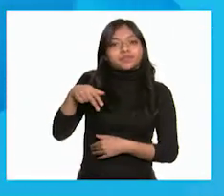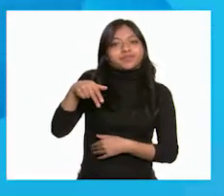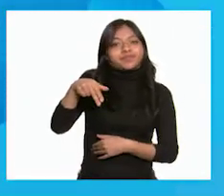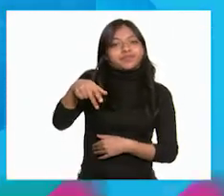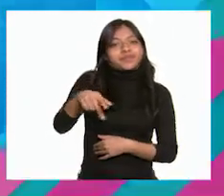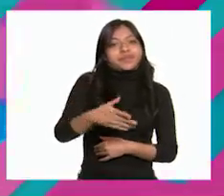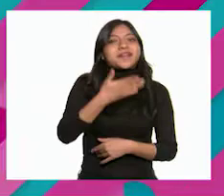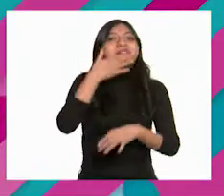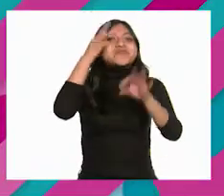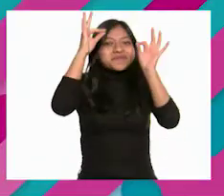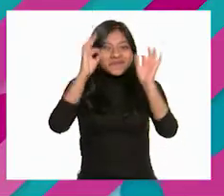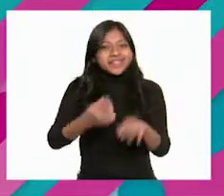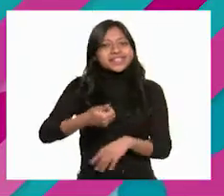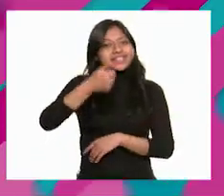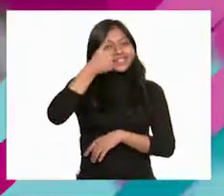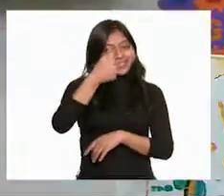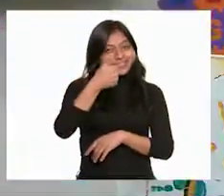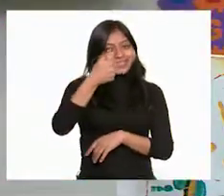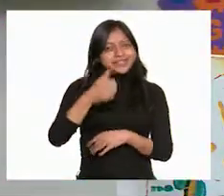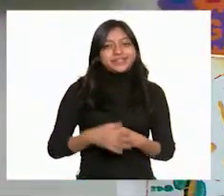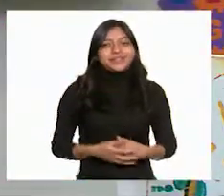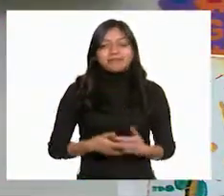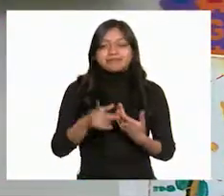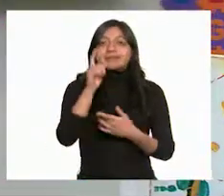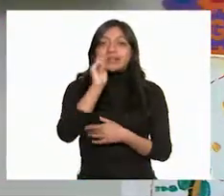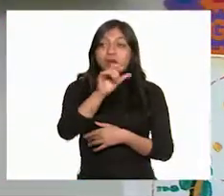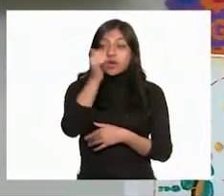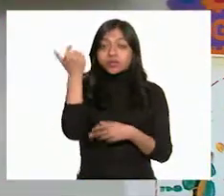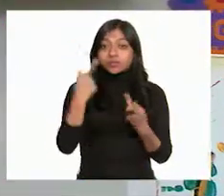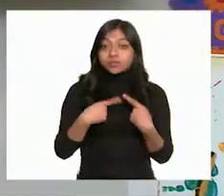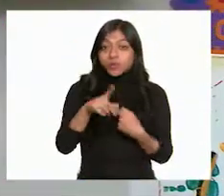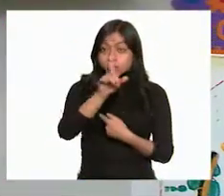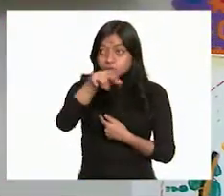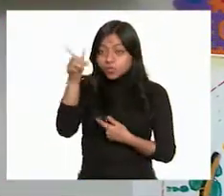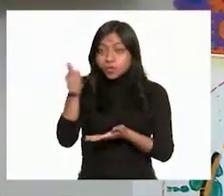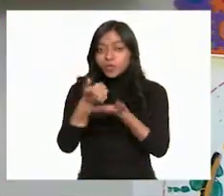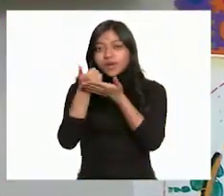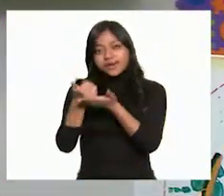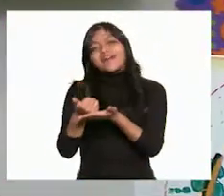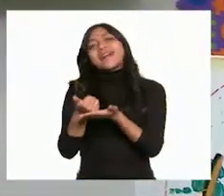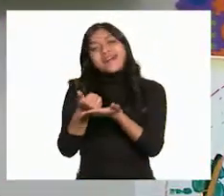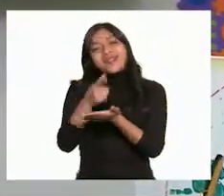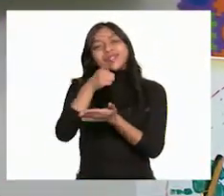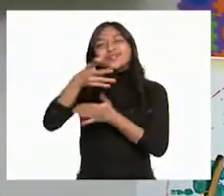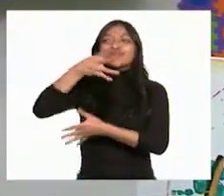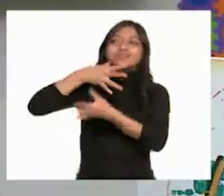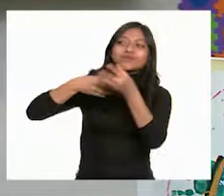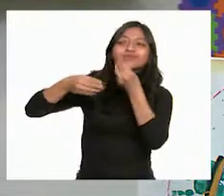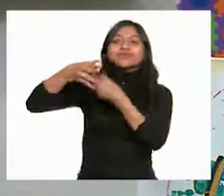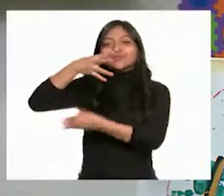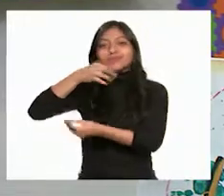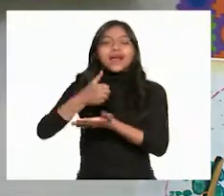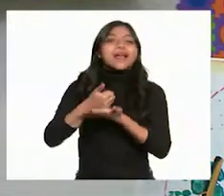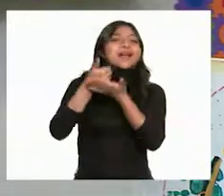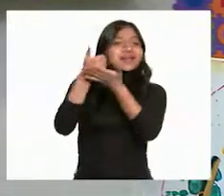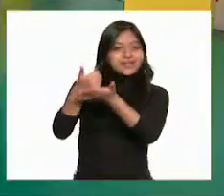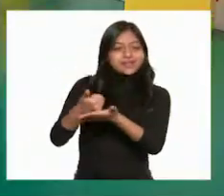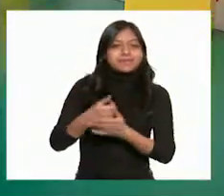¡Excelente! Pulgar hacia arriba, maestra. Ayudar a otras personas ayuda a favorecer la convivencia con los demás.